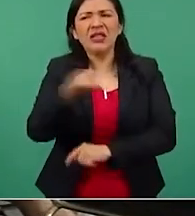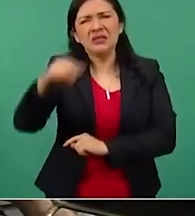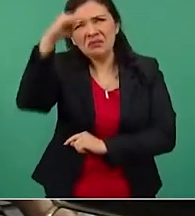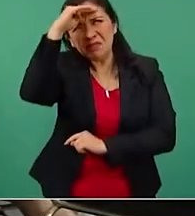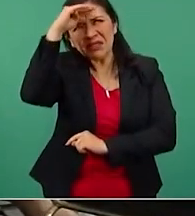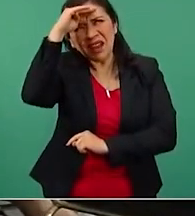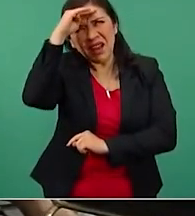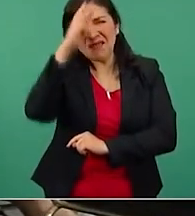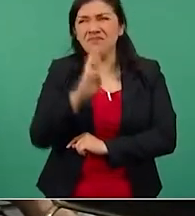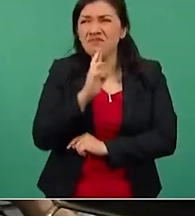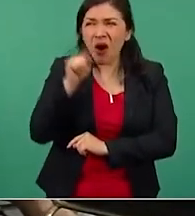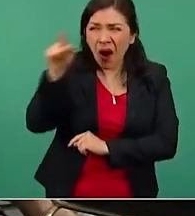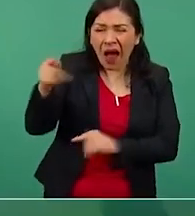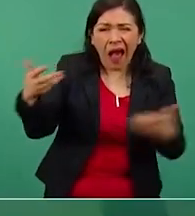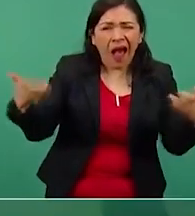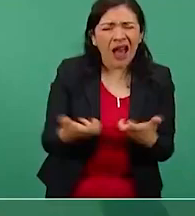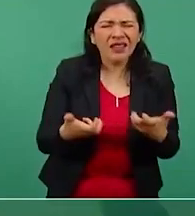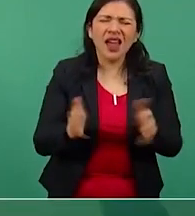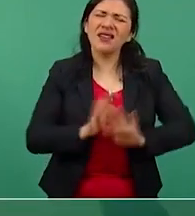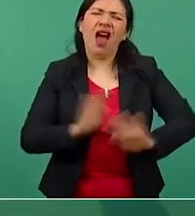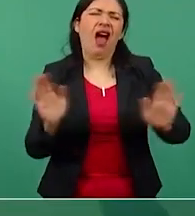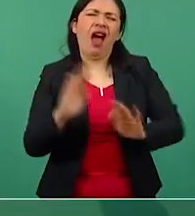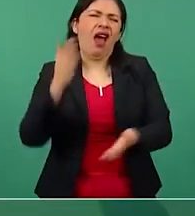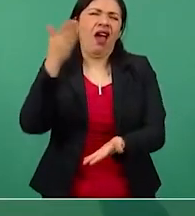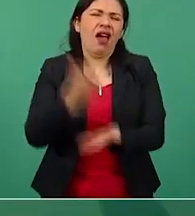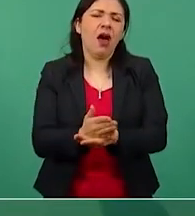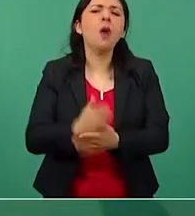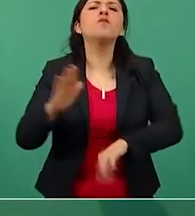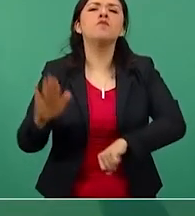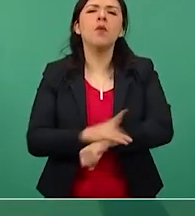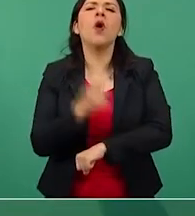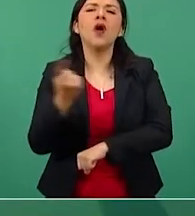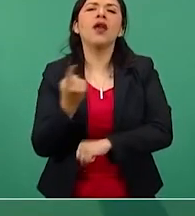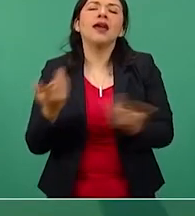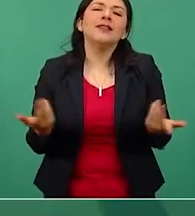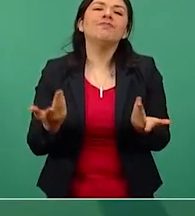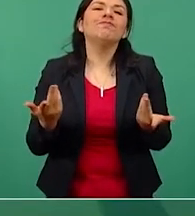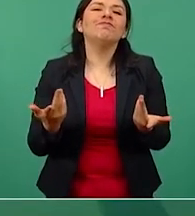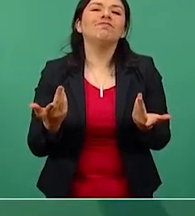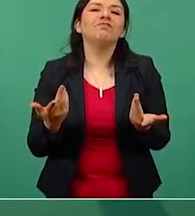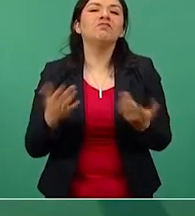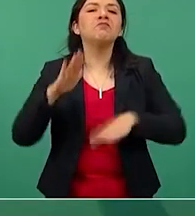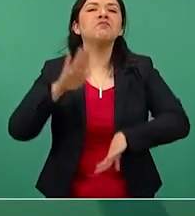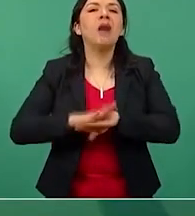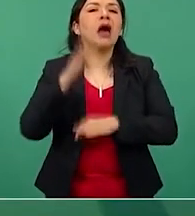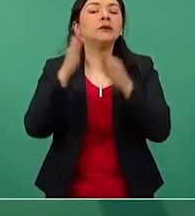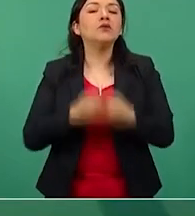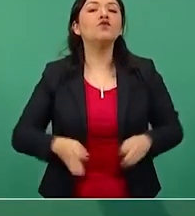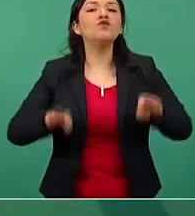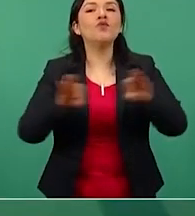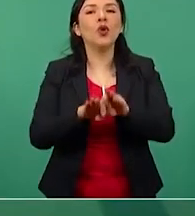porque al final predominó la